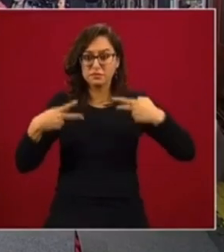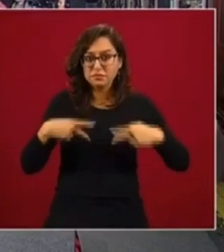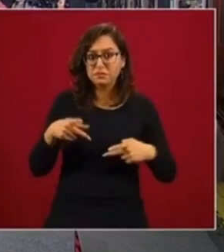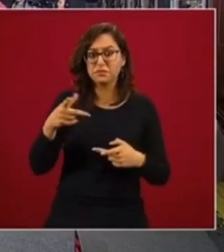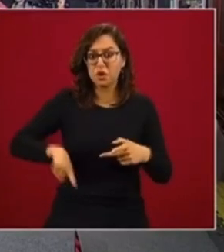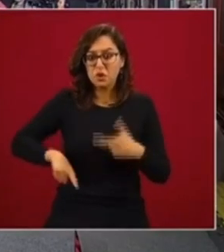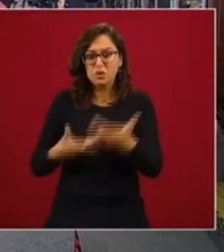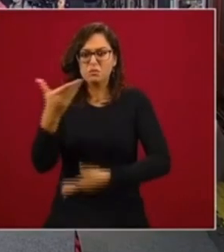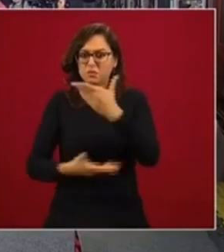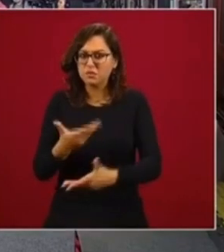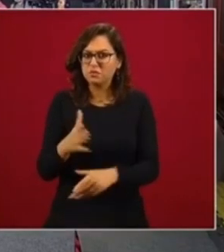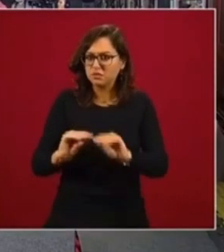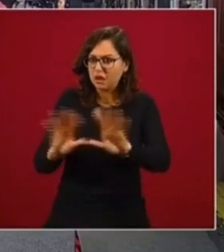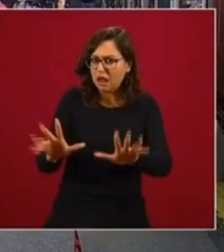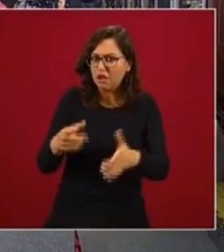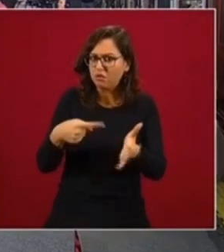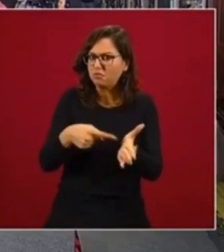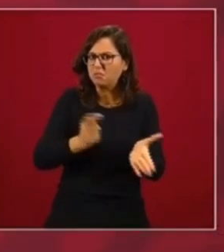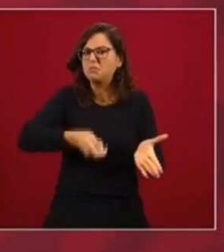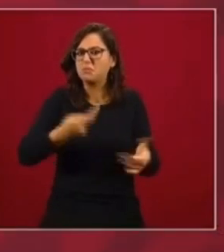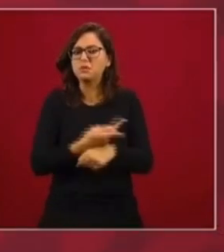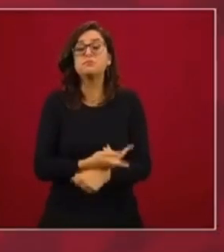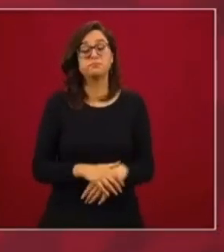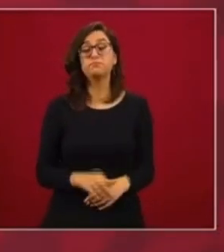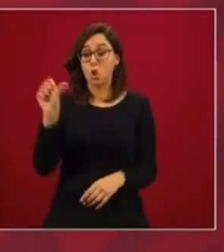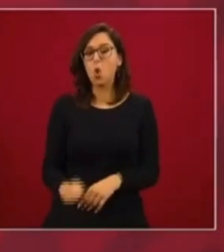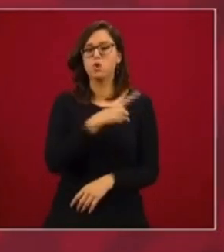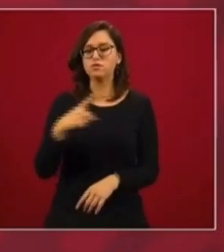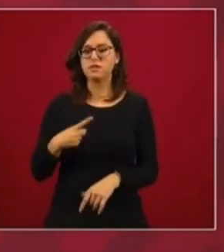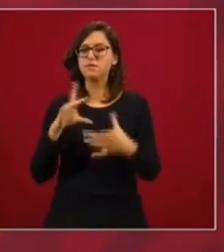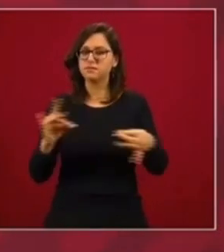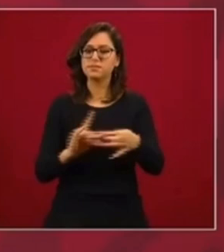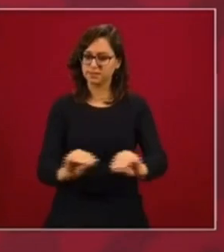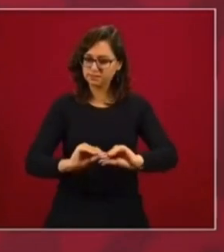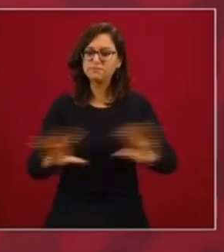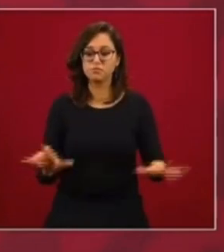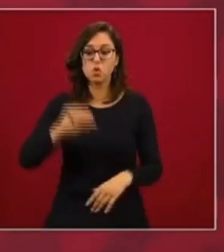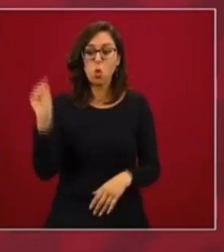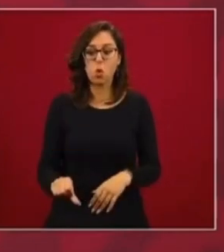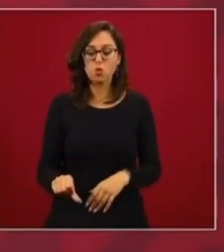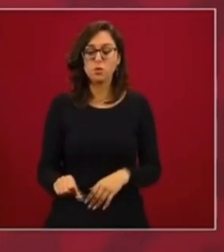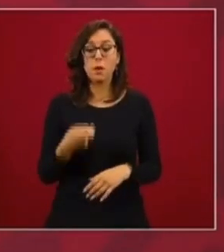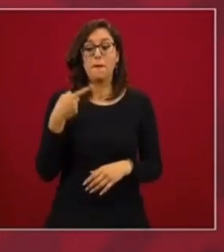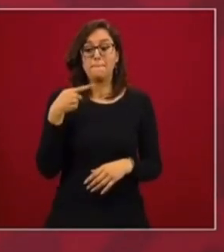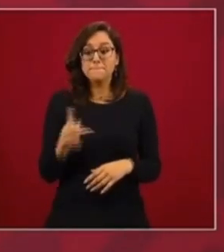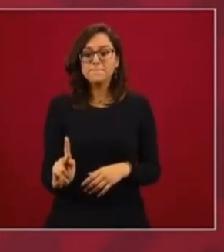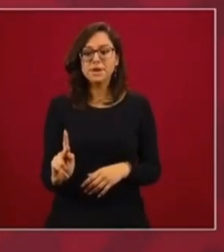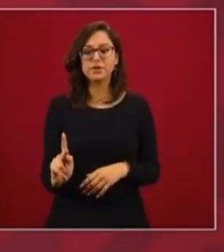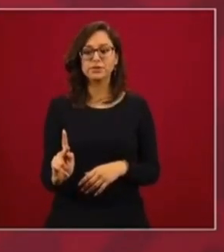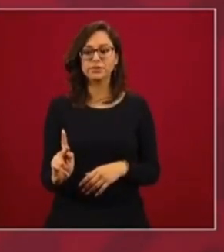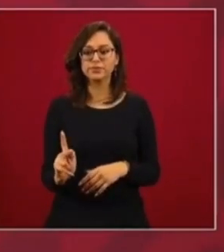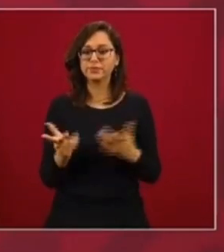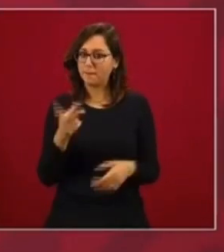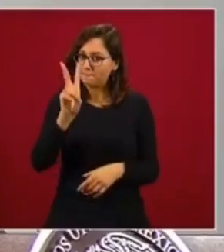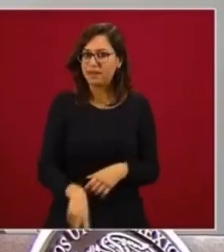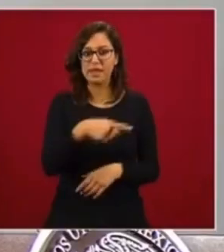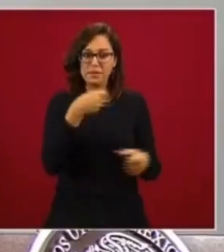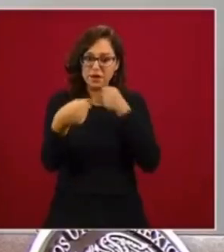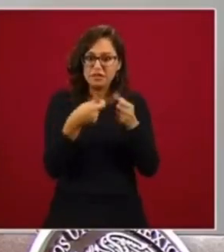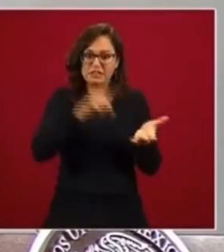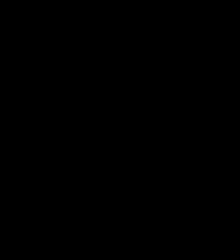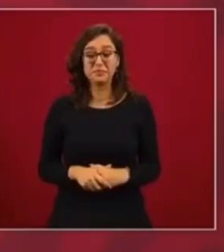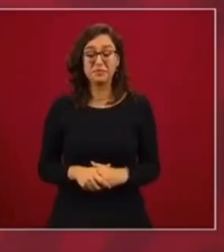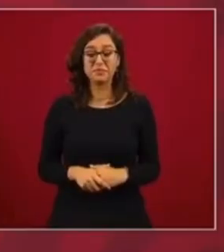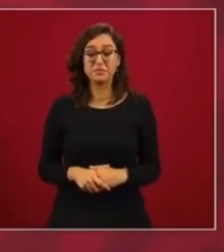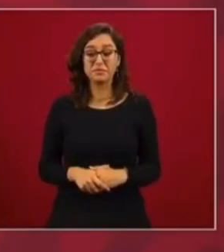Hoy mismo tienen que aclararlo y se va a saber. Pero el proceder mafioso del periodismo